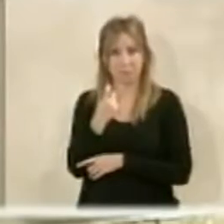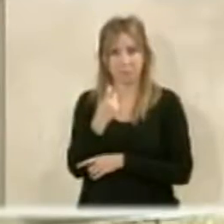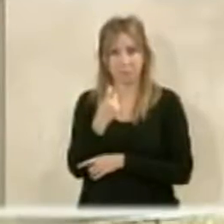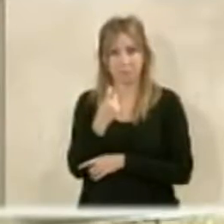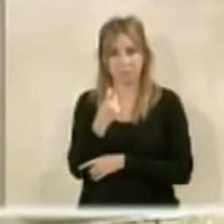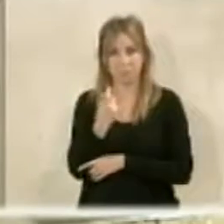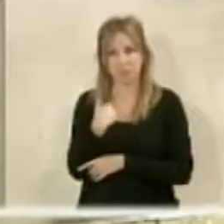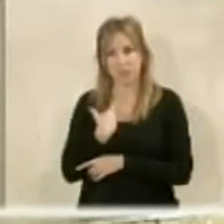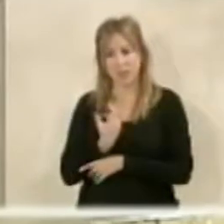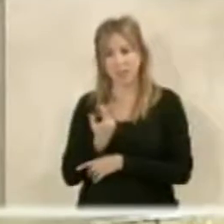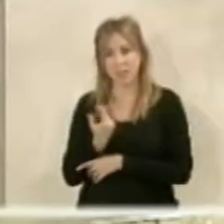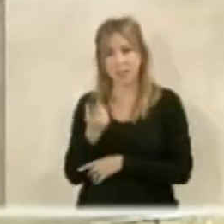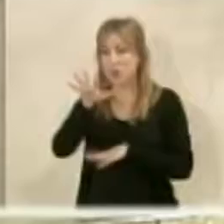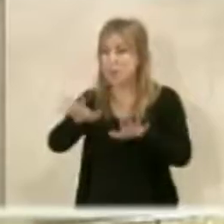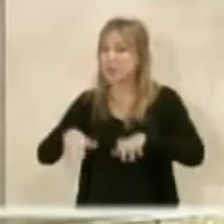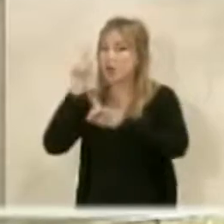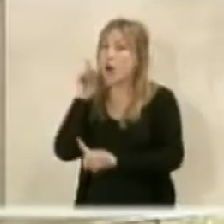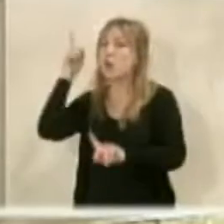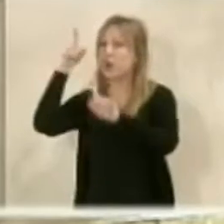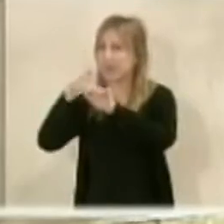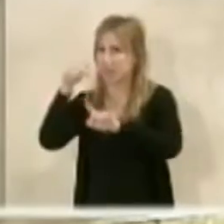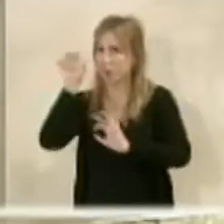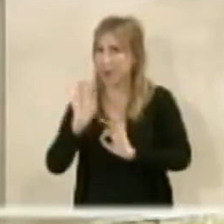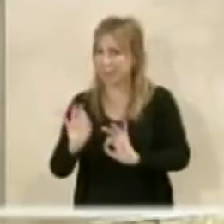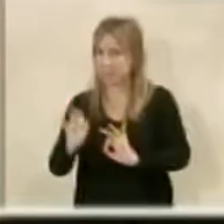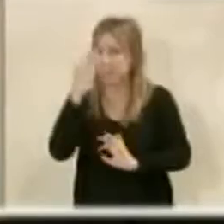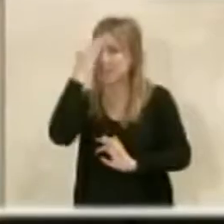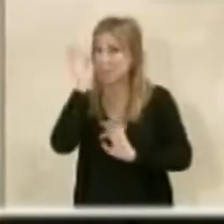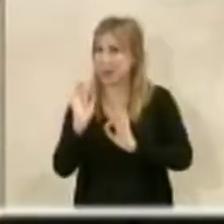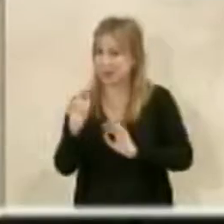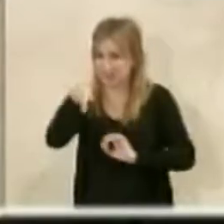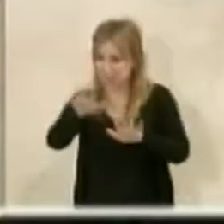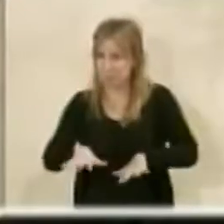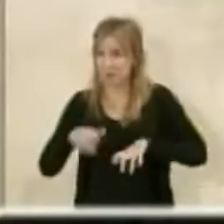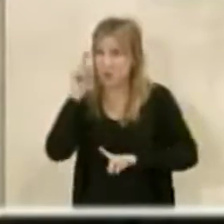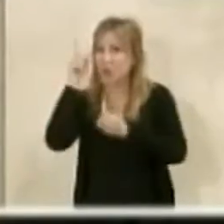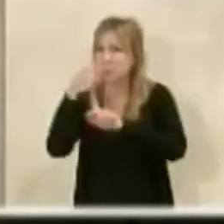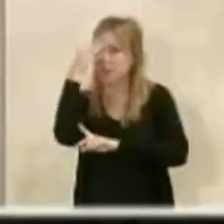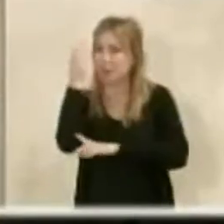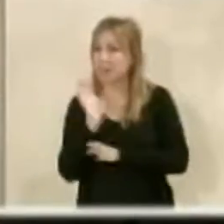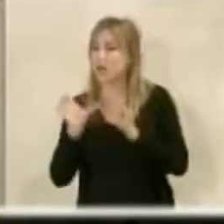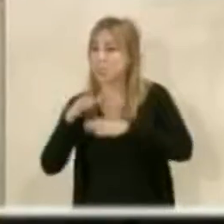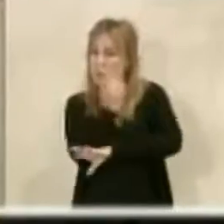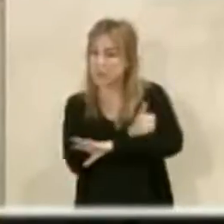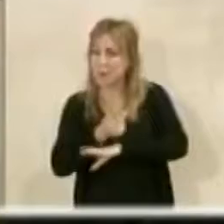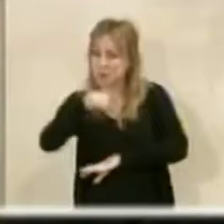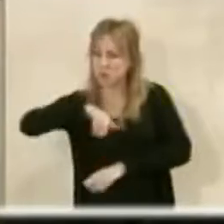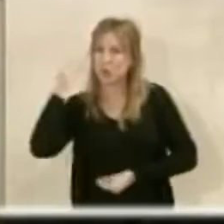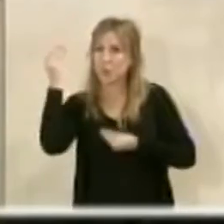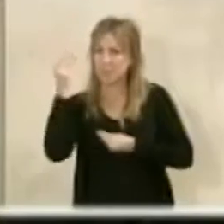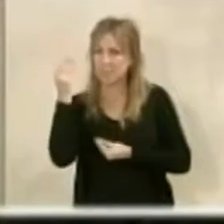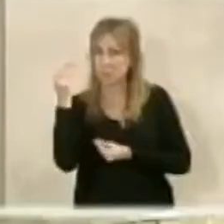Este quizás es el objeto de este pleno con esta urgencia. Y lo veo bien, lo veo bien, y desde el Grupo Municipal de Ciudadanos creemos